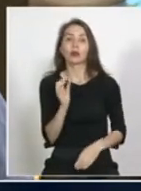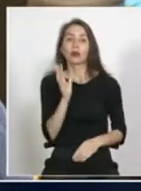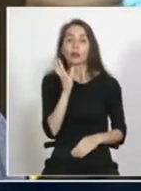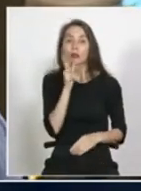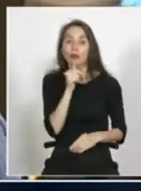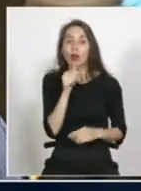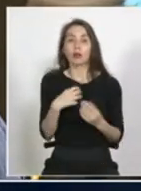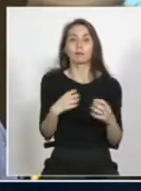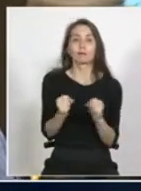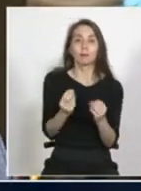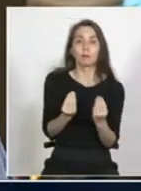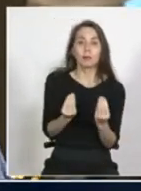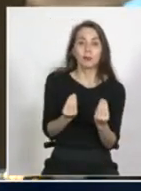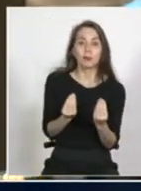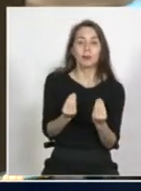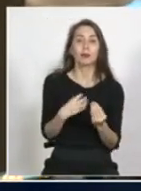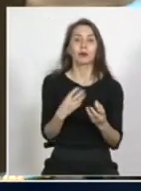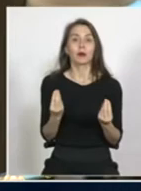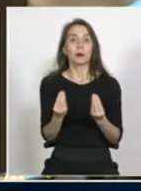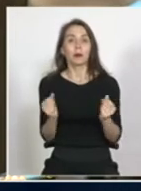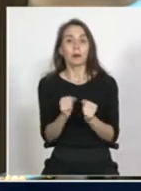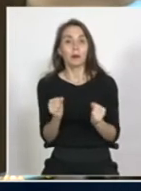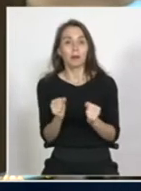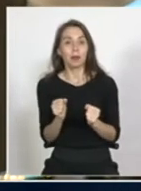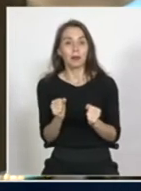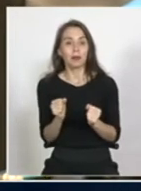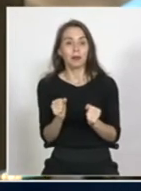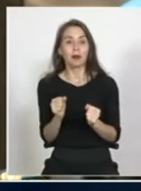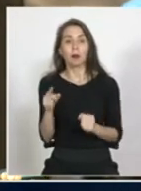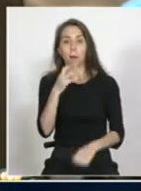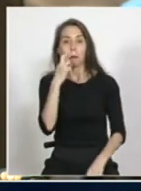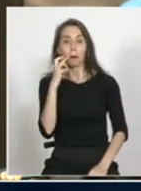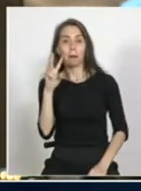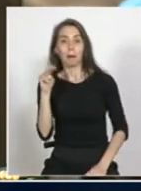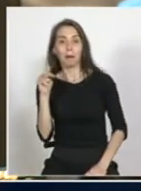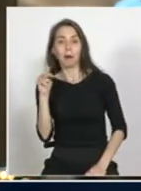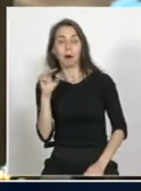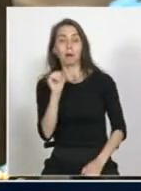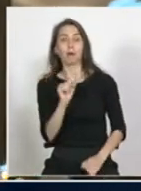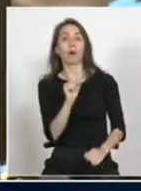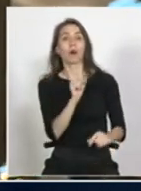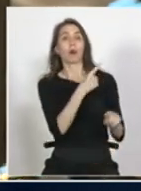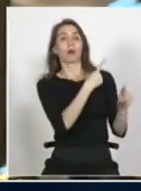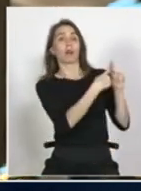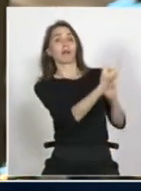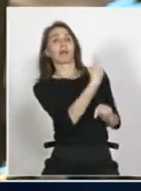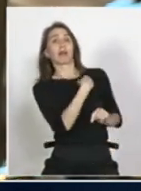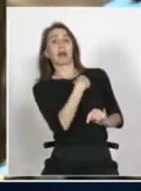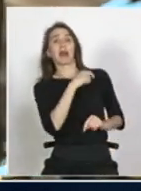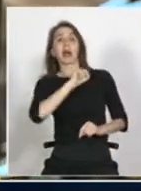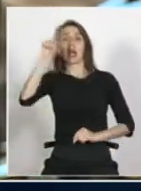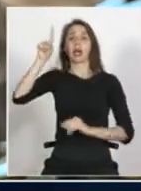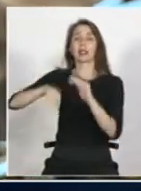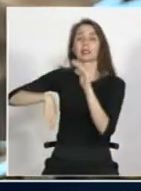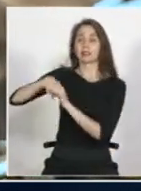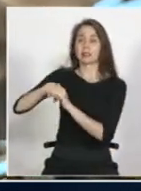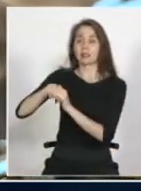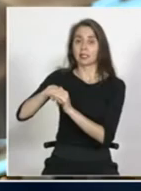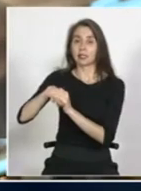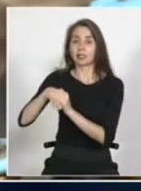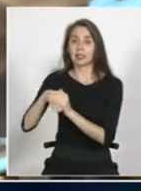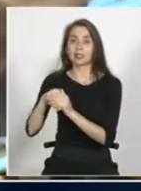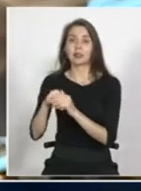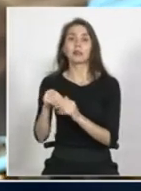O por temor, muchas veces por temor a poder, los padres tener una represalia, poder ser expulsados, o el temor a poder perder